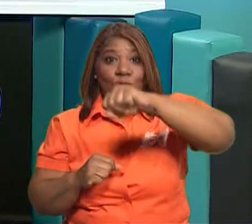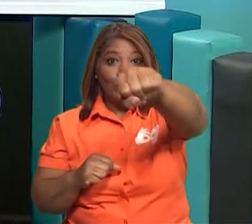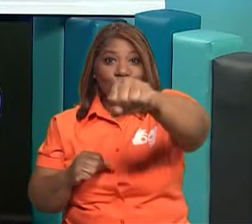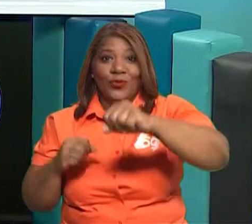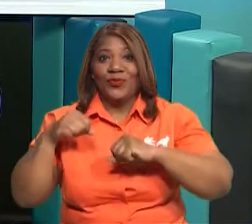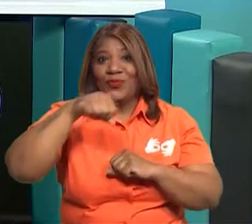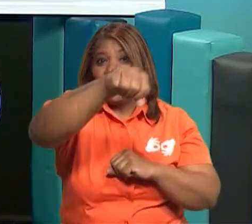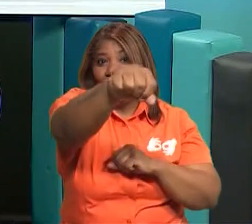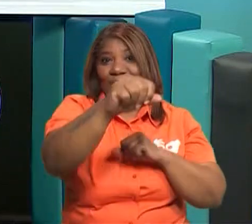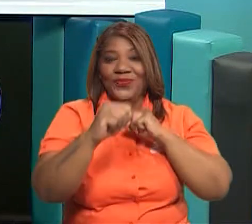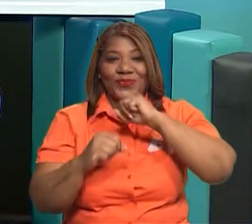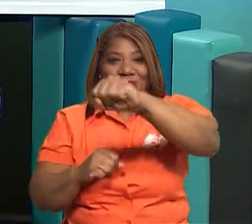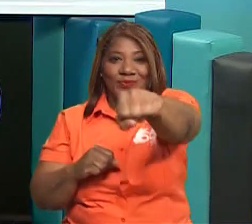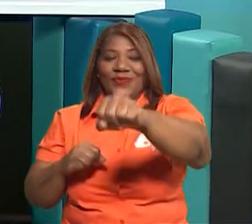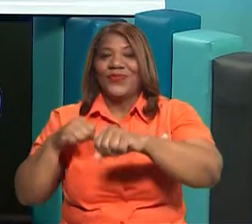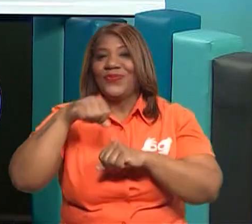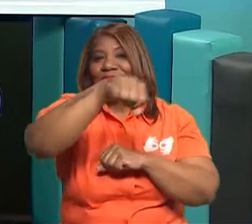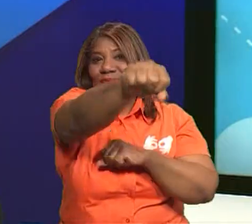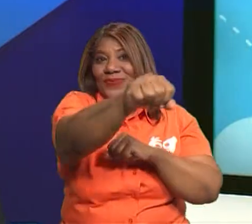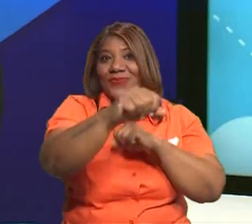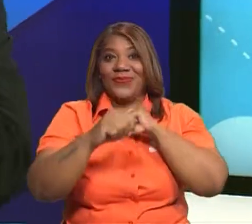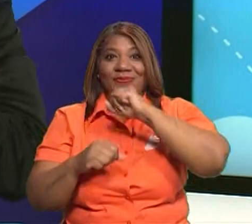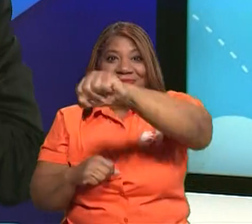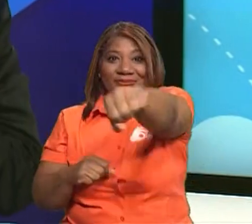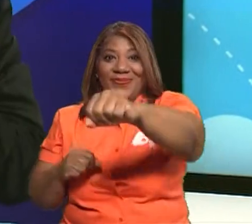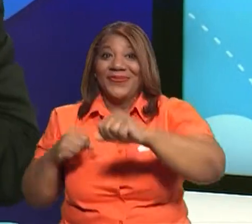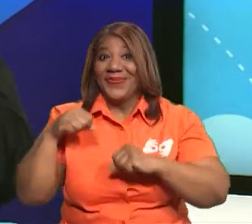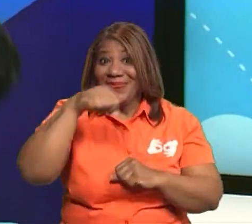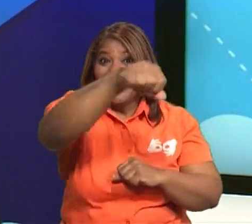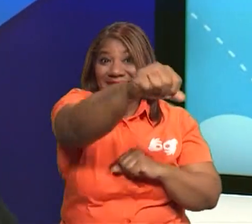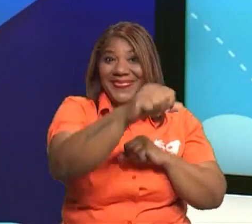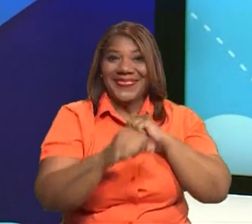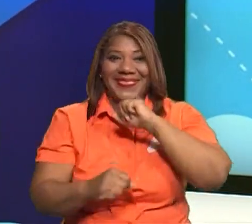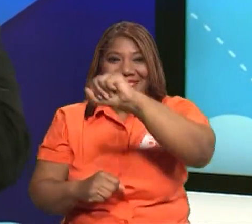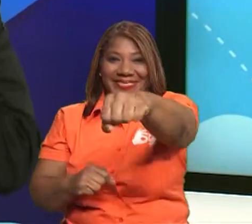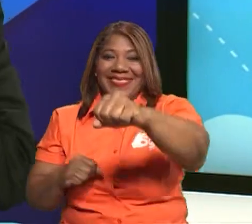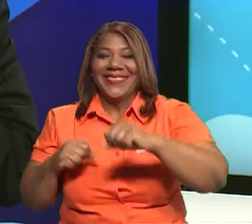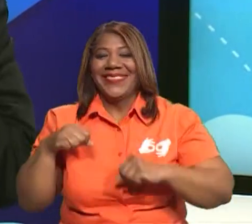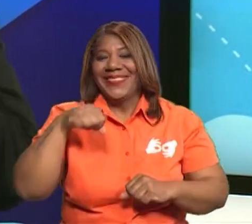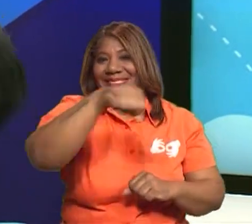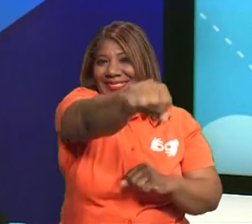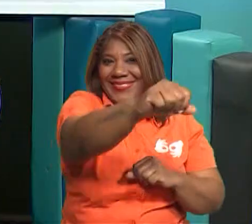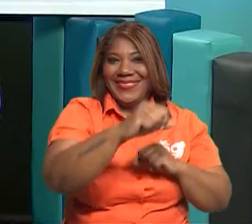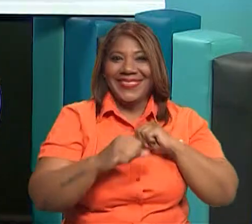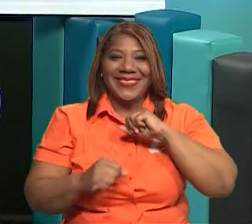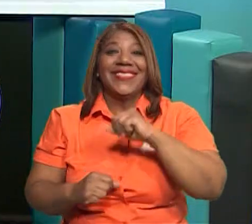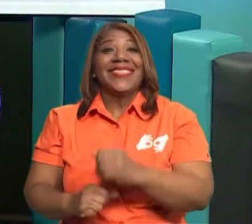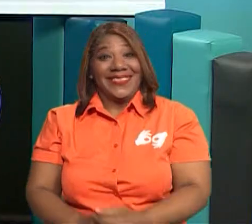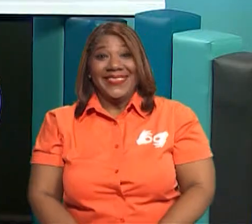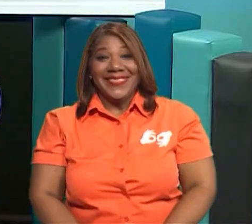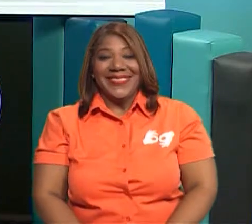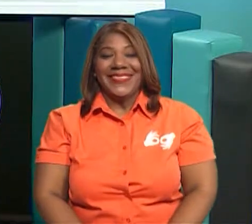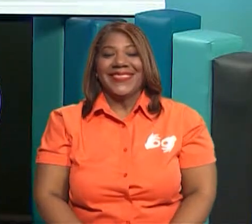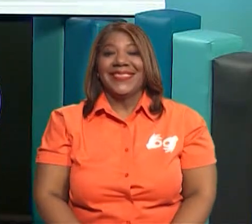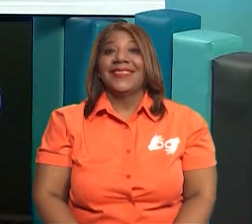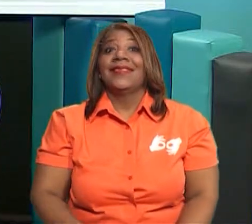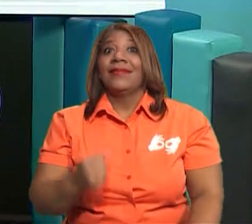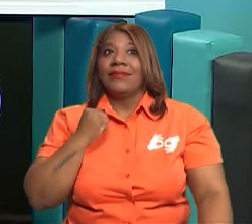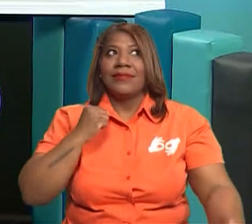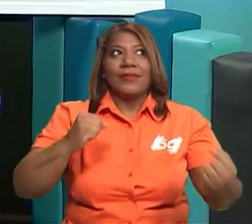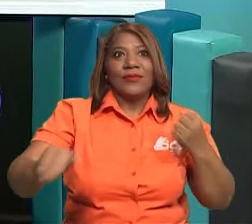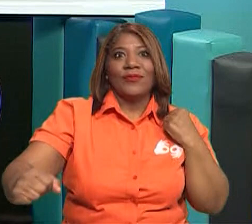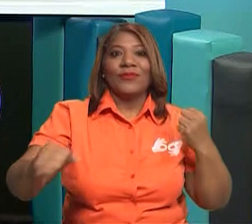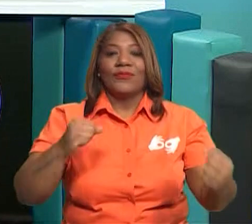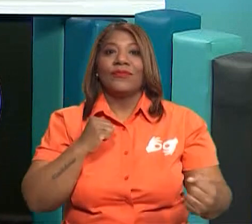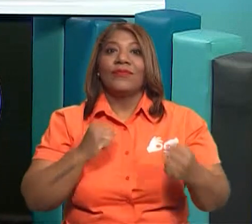tres, cuatro, cinco, seis, siete, ocho, nueve, diez. Ese estiramiento va a